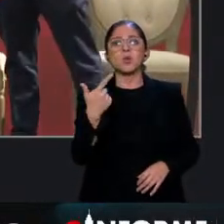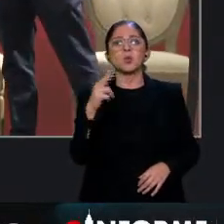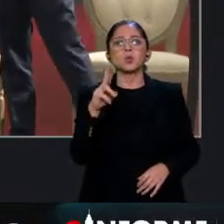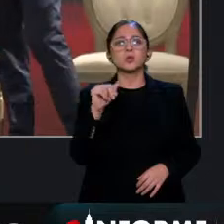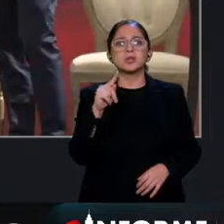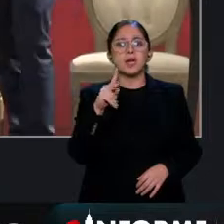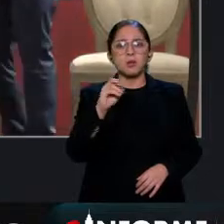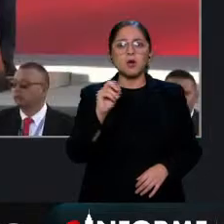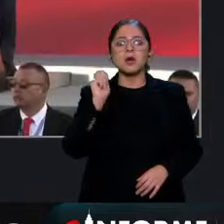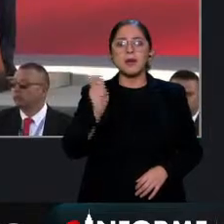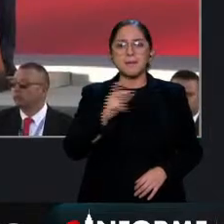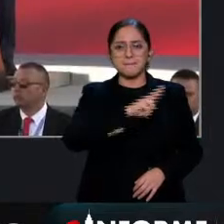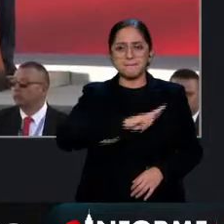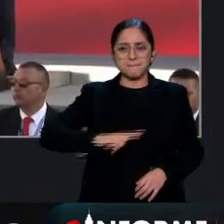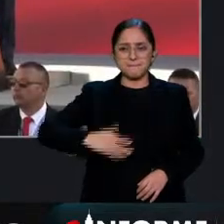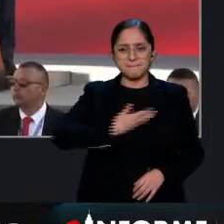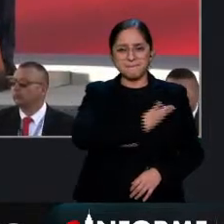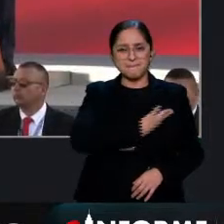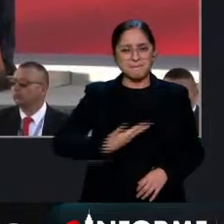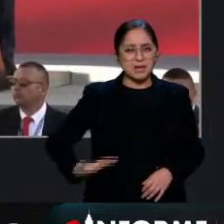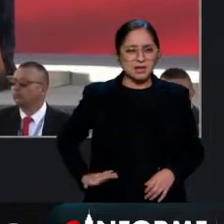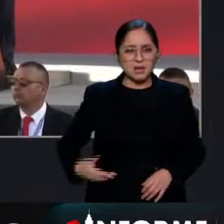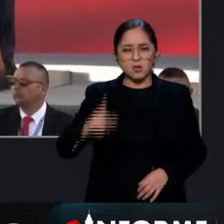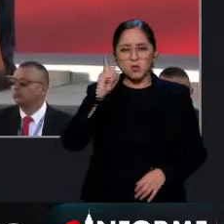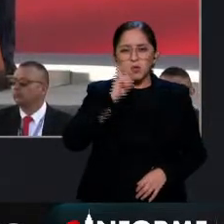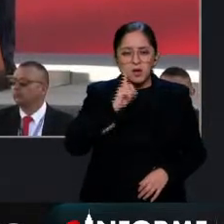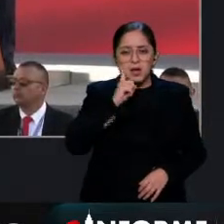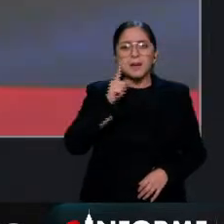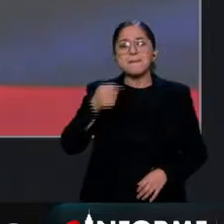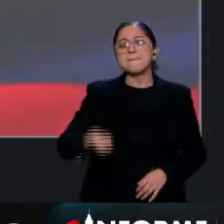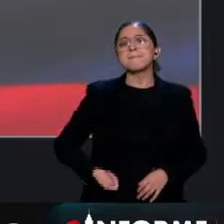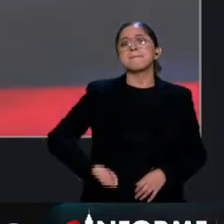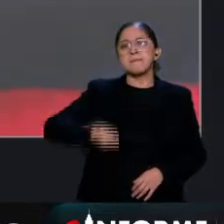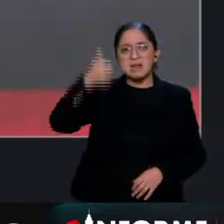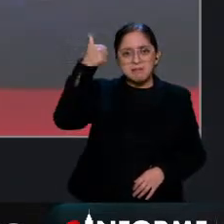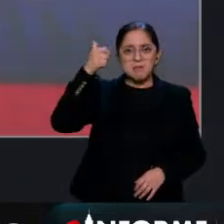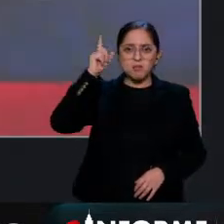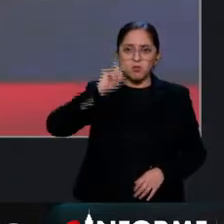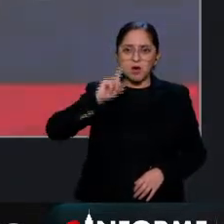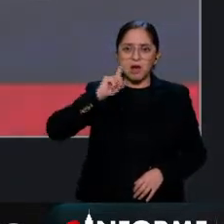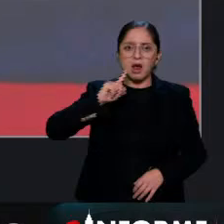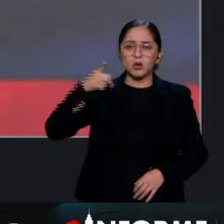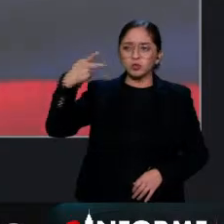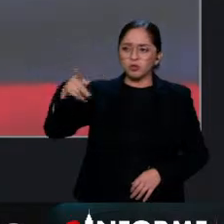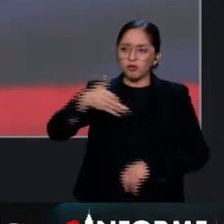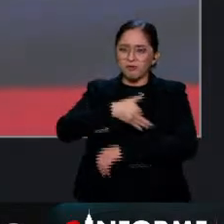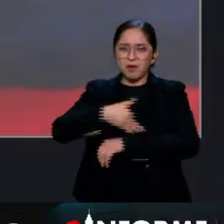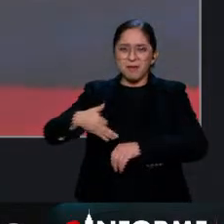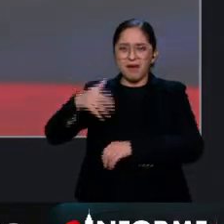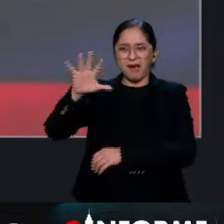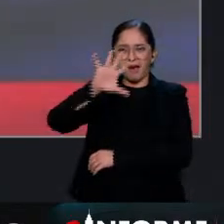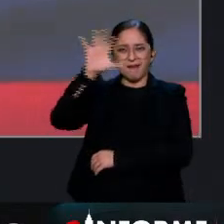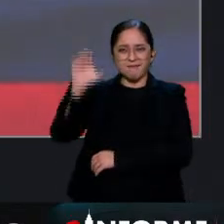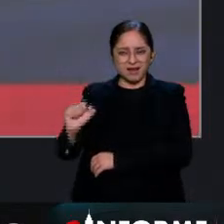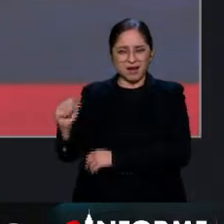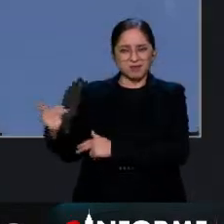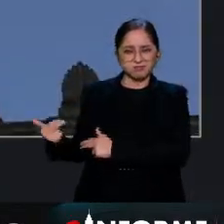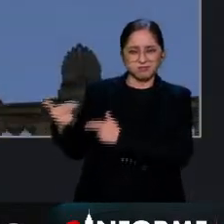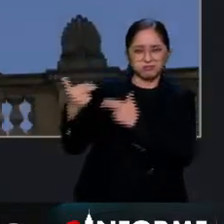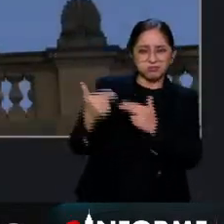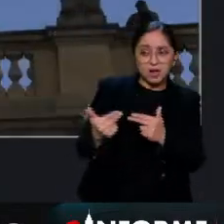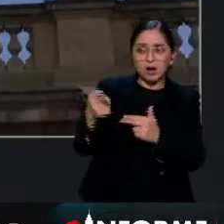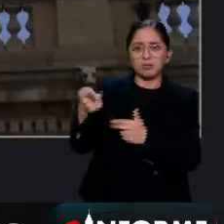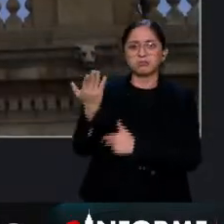vicepresidenta Francia Márquez, la primera mujer de origen afrodescendiente, en llegar a este cargo, logro que alcanzó gracias a sus